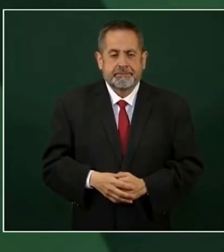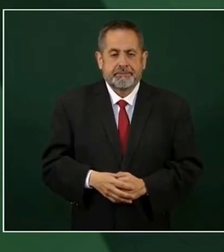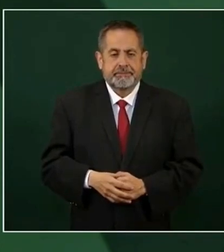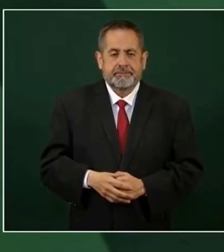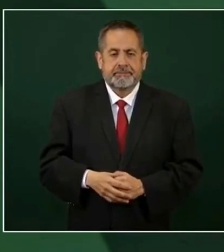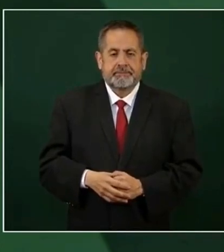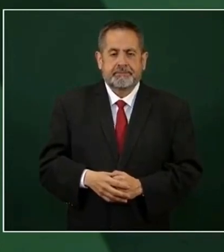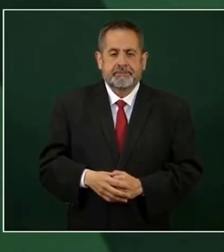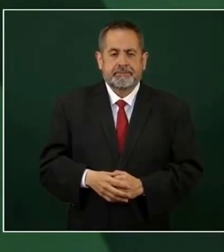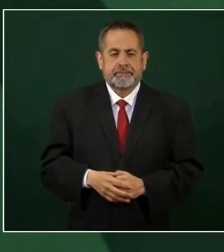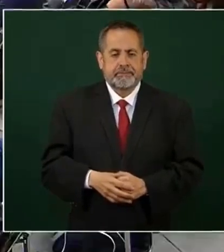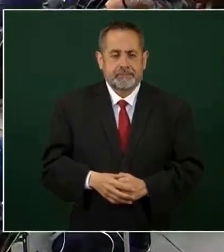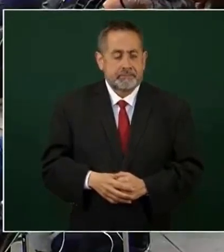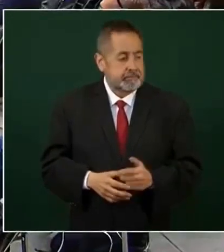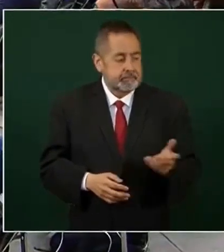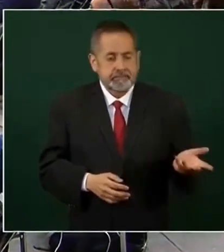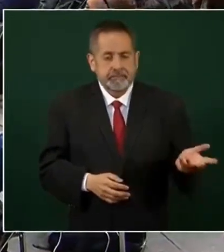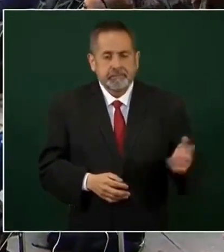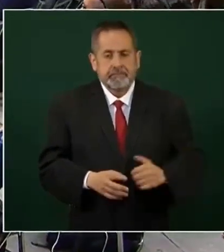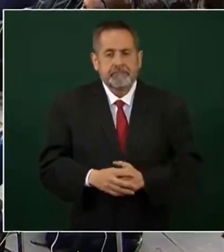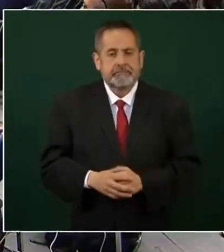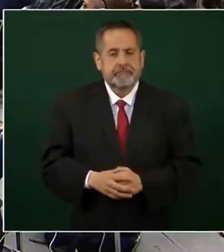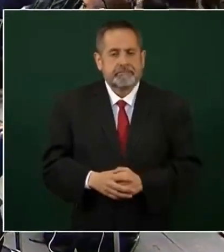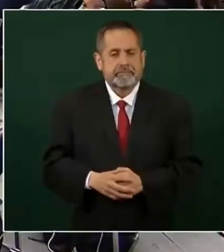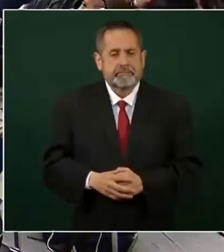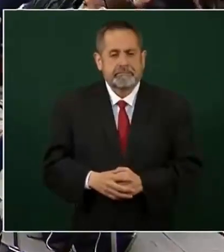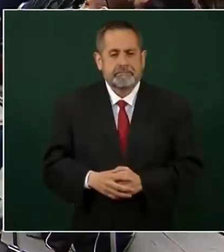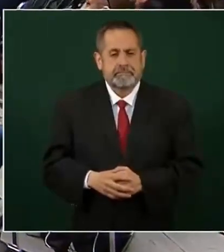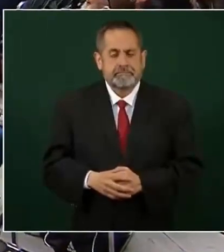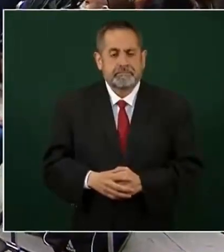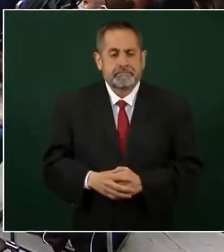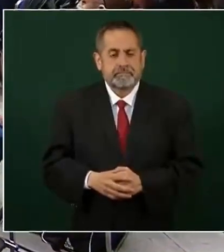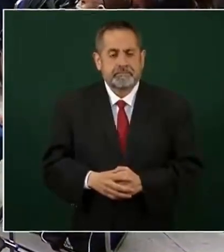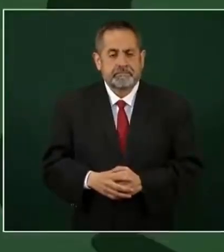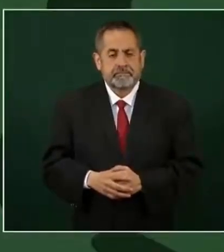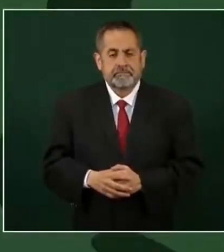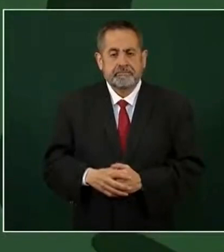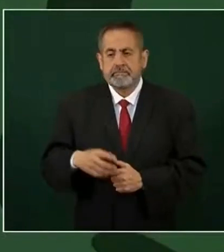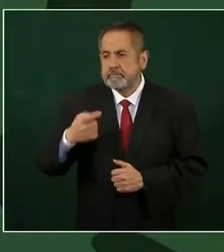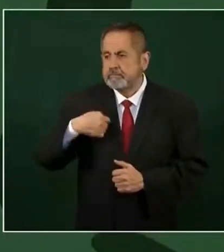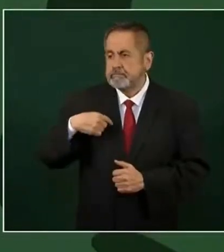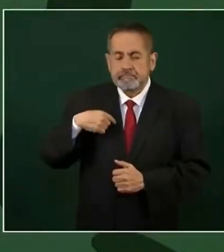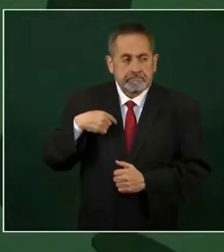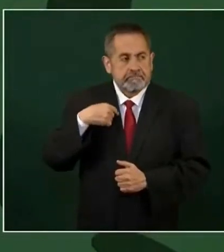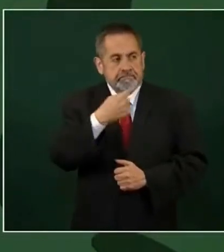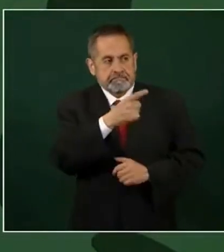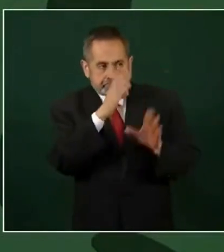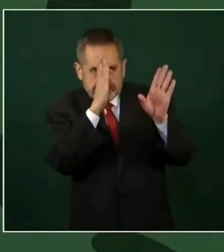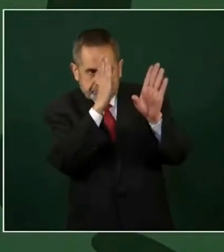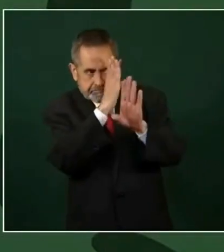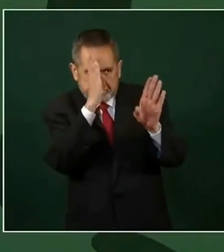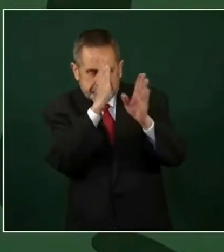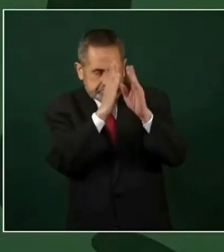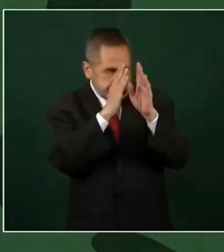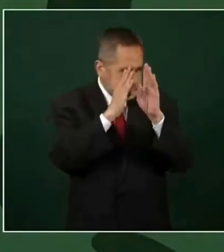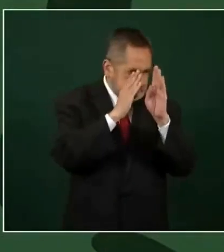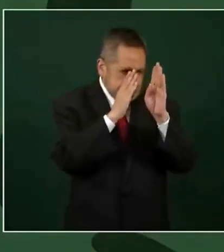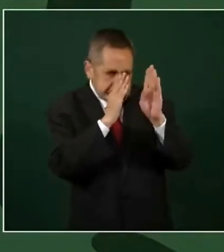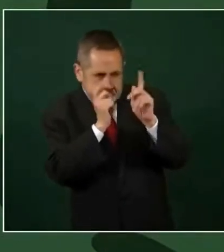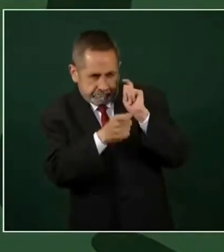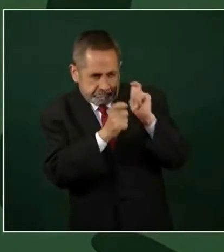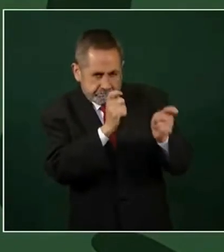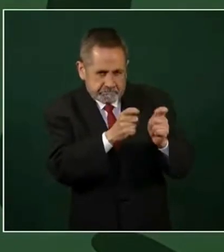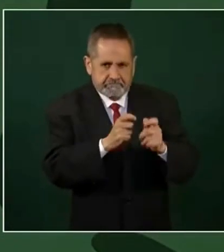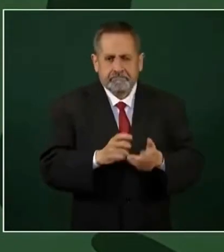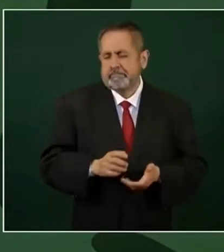Que tampoco nos hemos ocupado, porque no espiamos a nadie, pero pues no